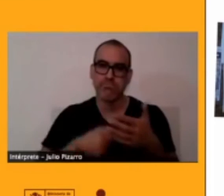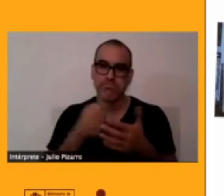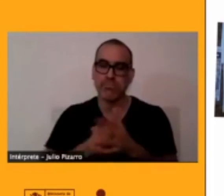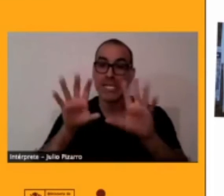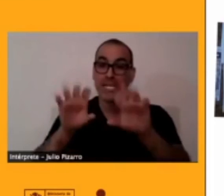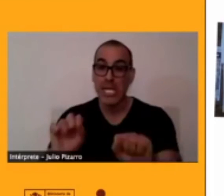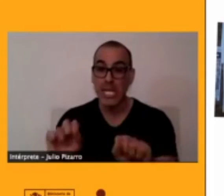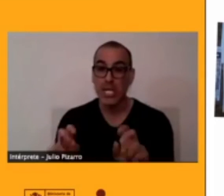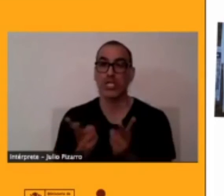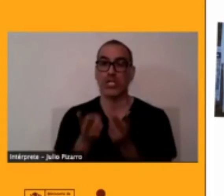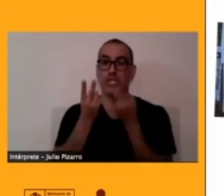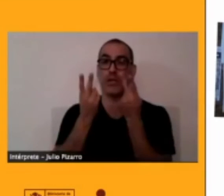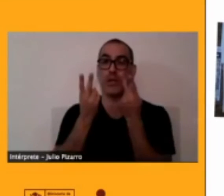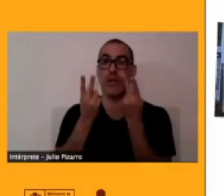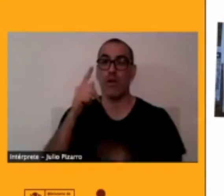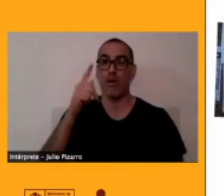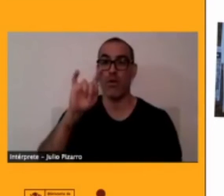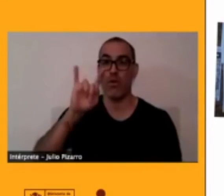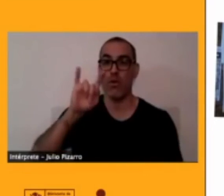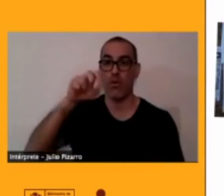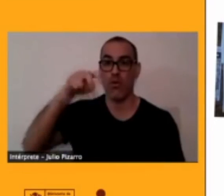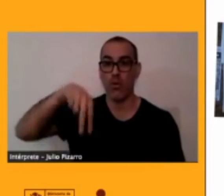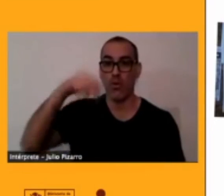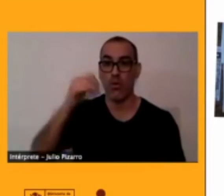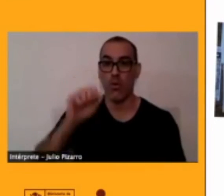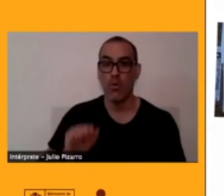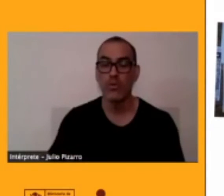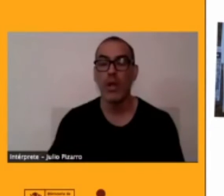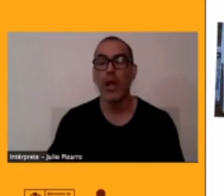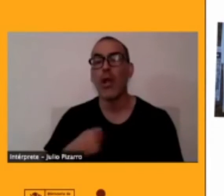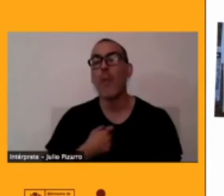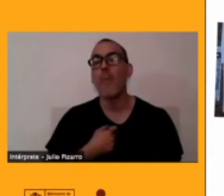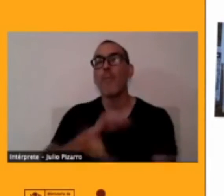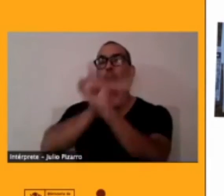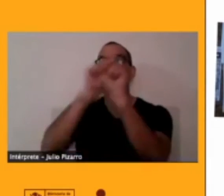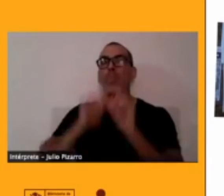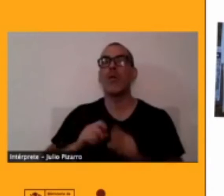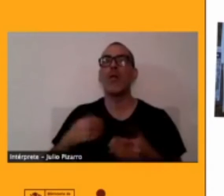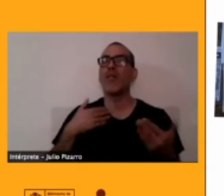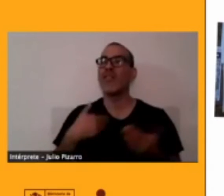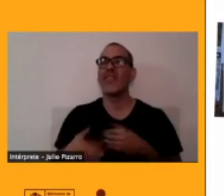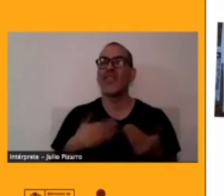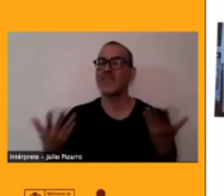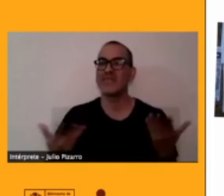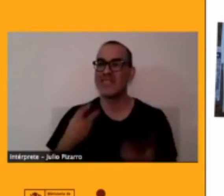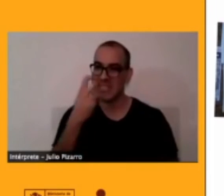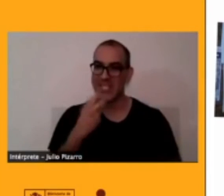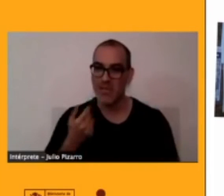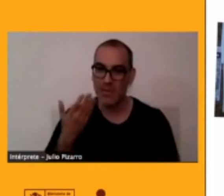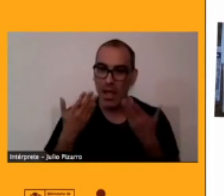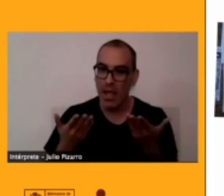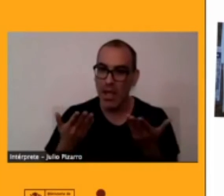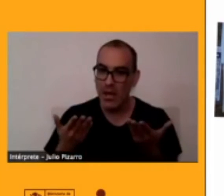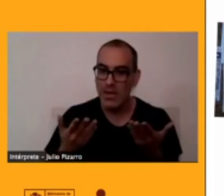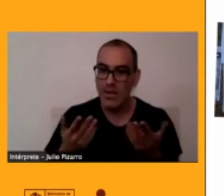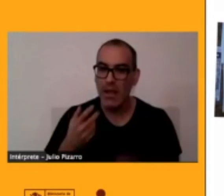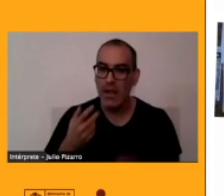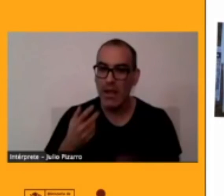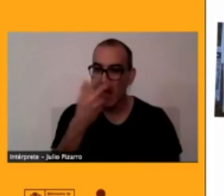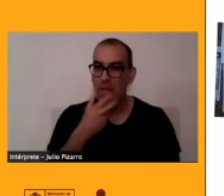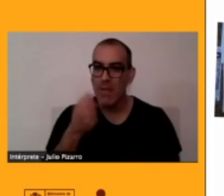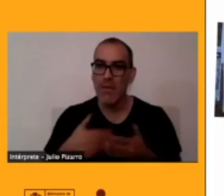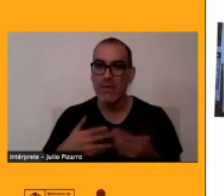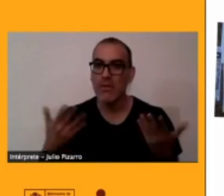me pregunto dónde está el punza hoy y qué significa verdad entonces